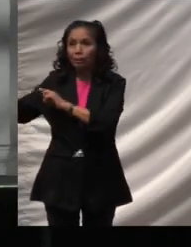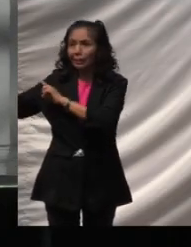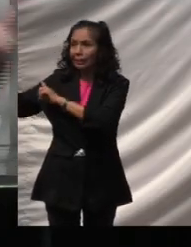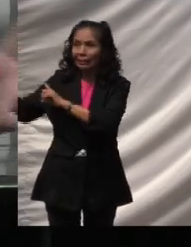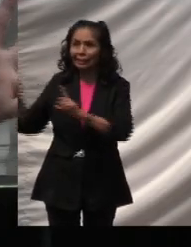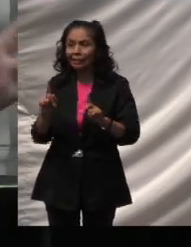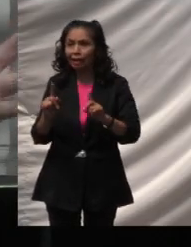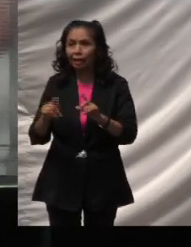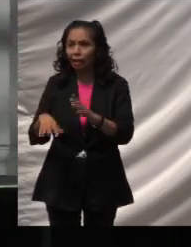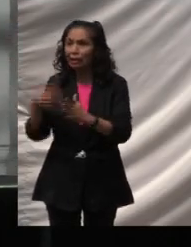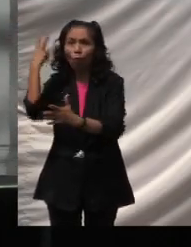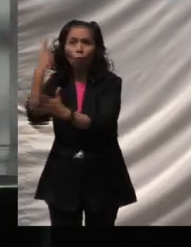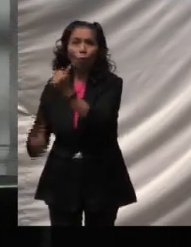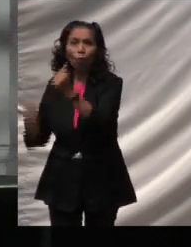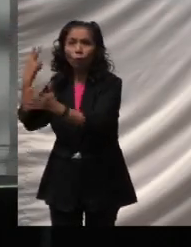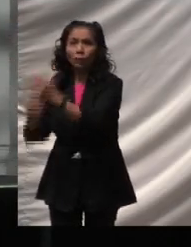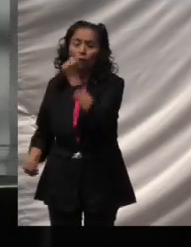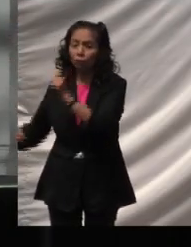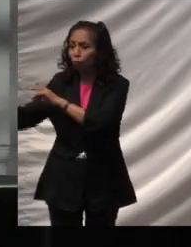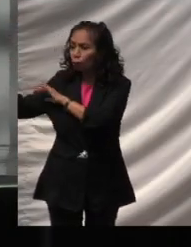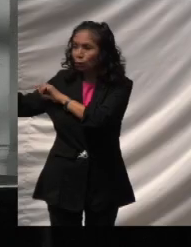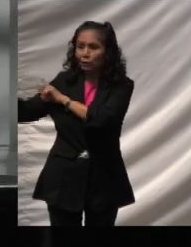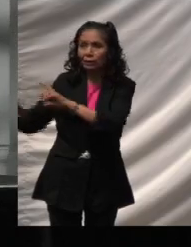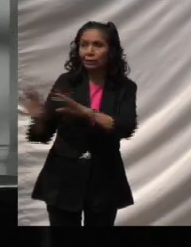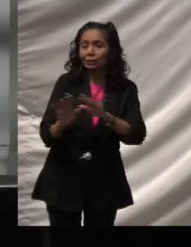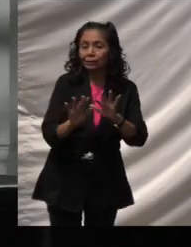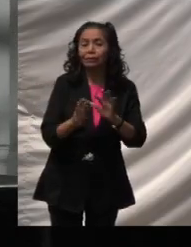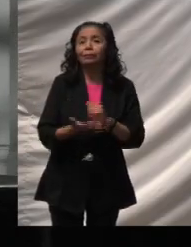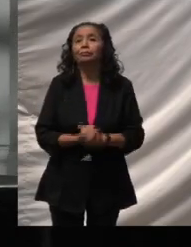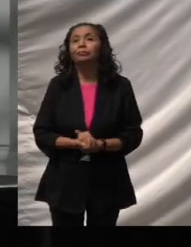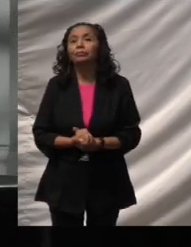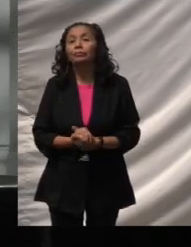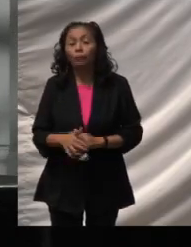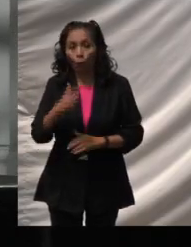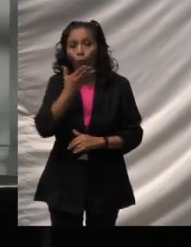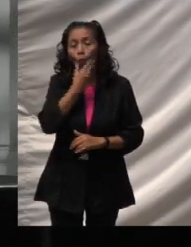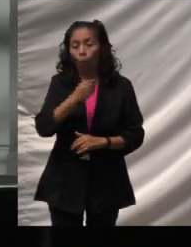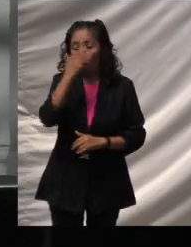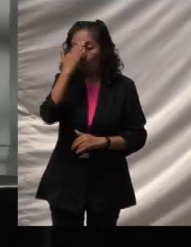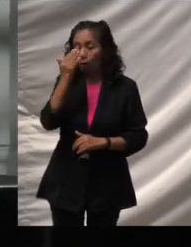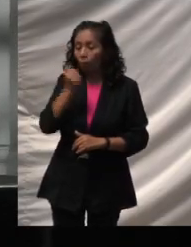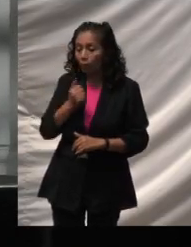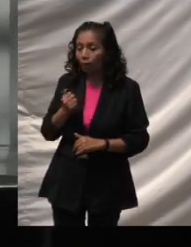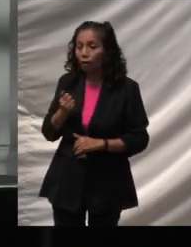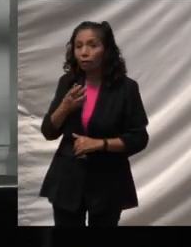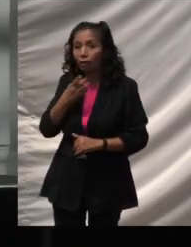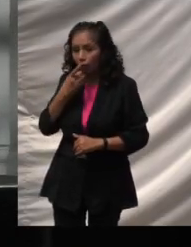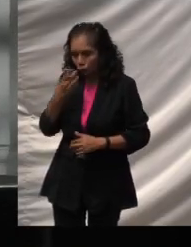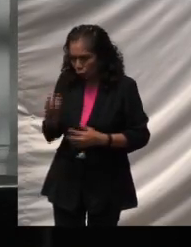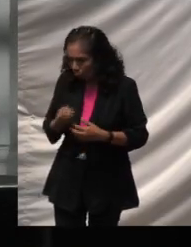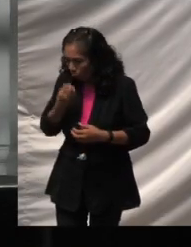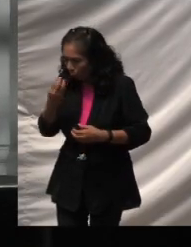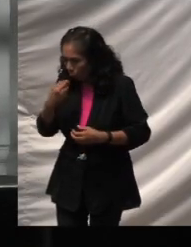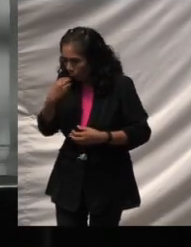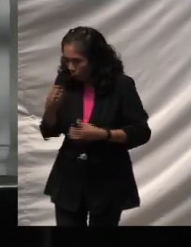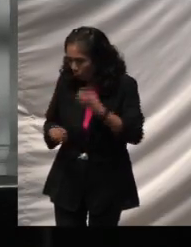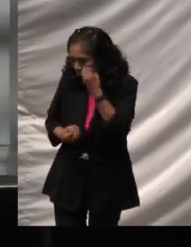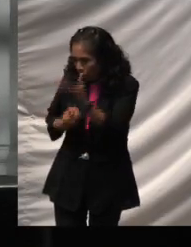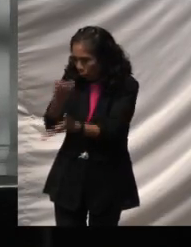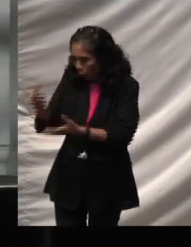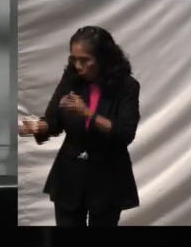guerras entre otras tribus desconocidas. Entonces, el maya les alimentó y les dio comida.